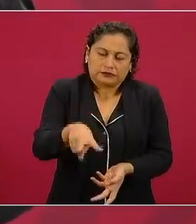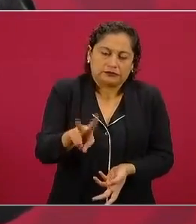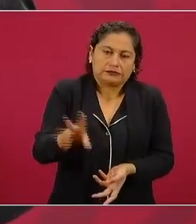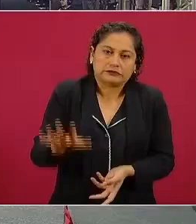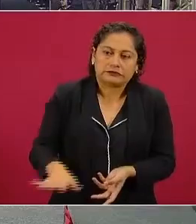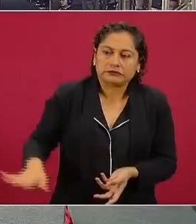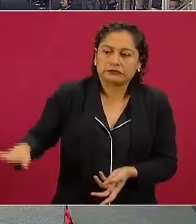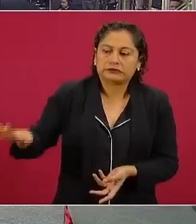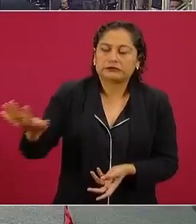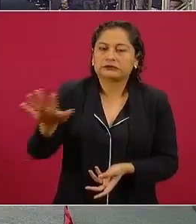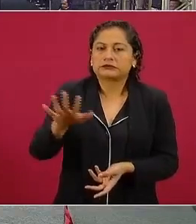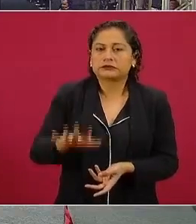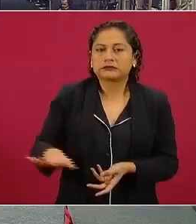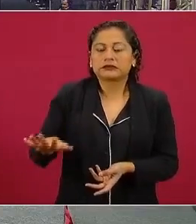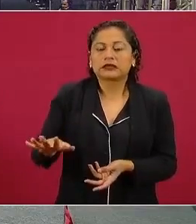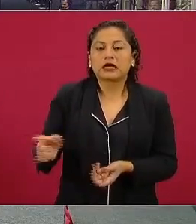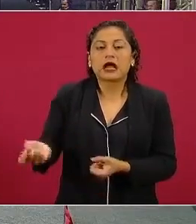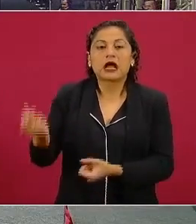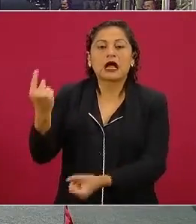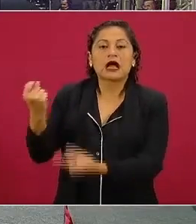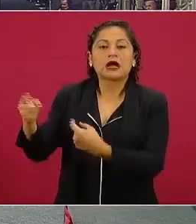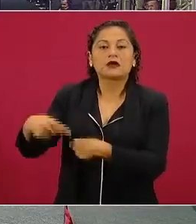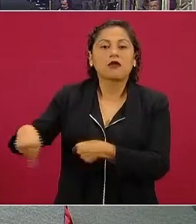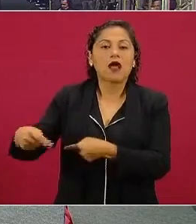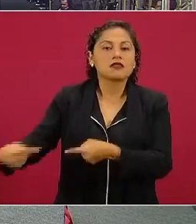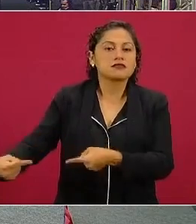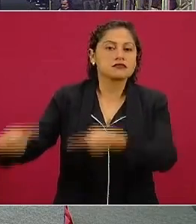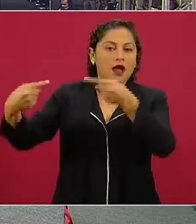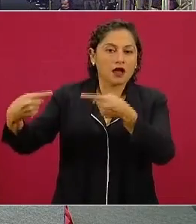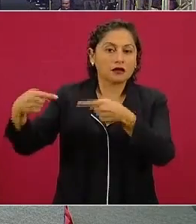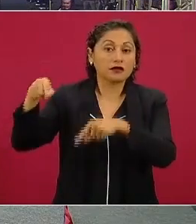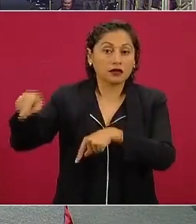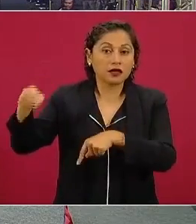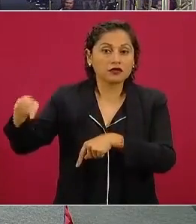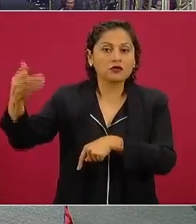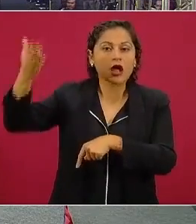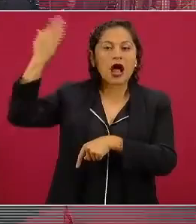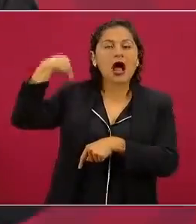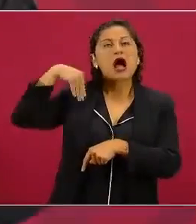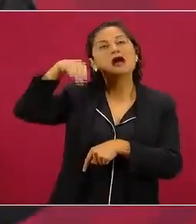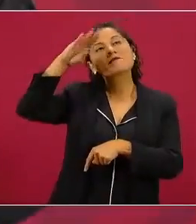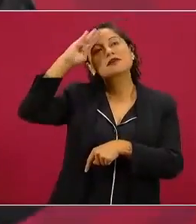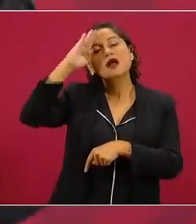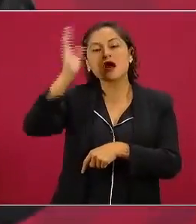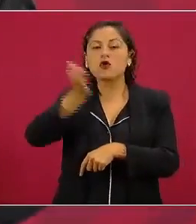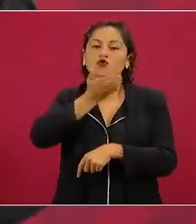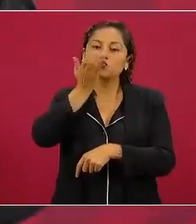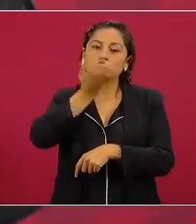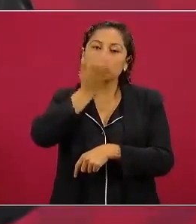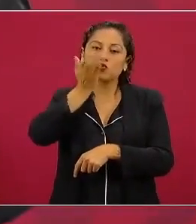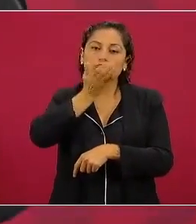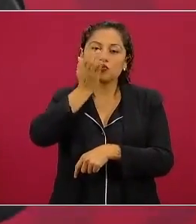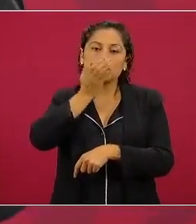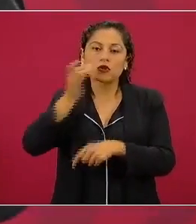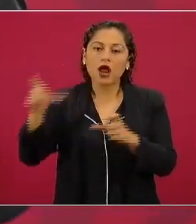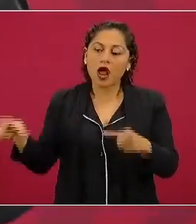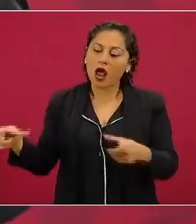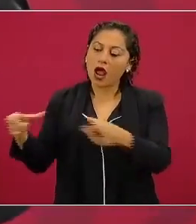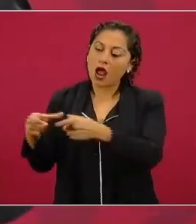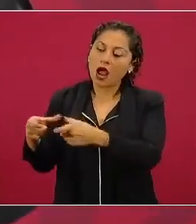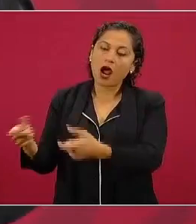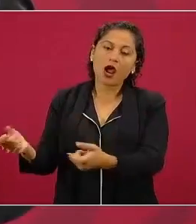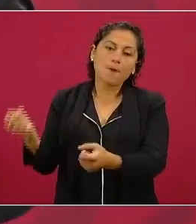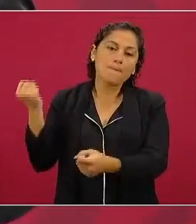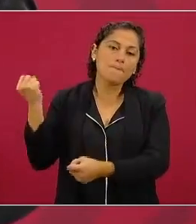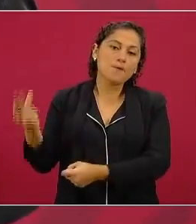el llamado círculo rojo, en las